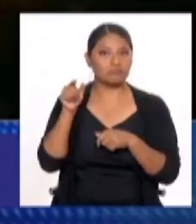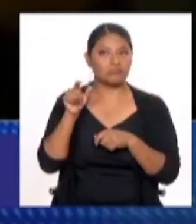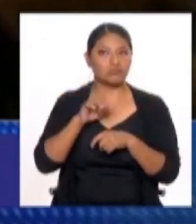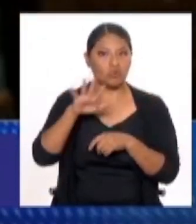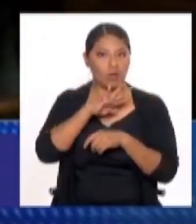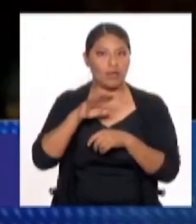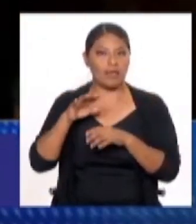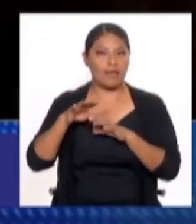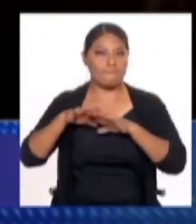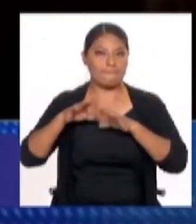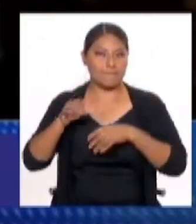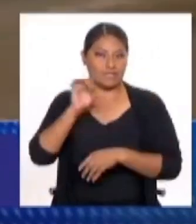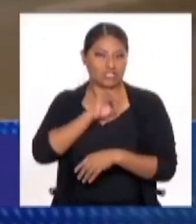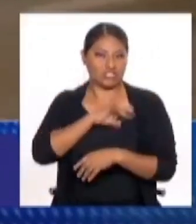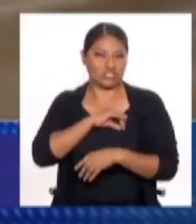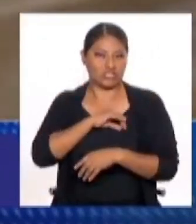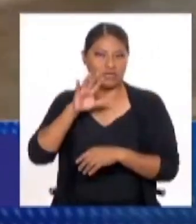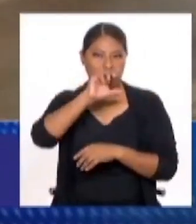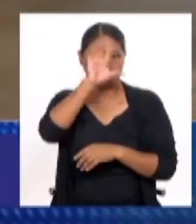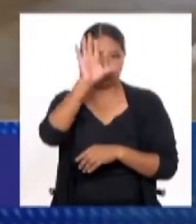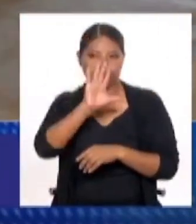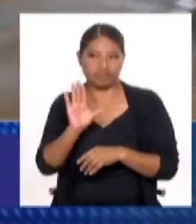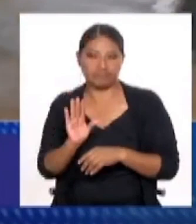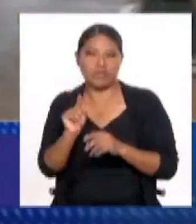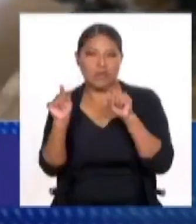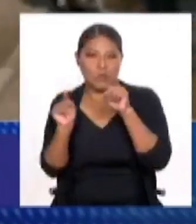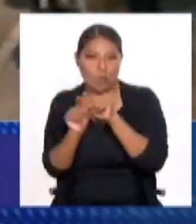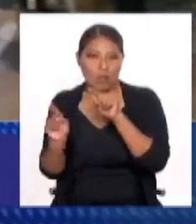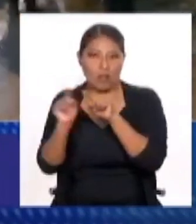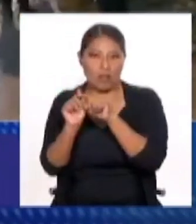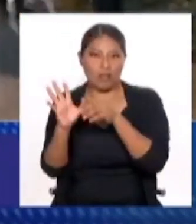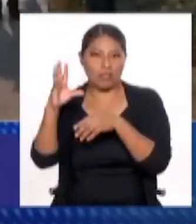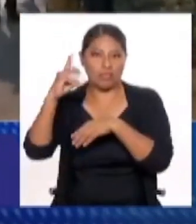la derecha influyendo en espacios ciudadanos?